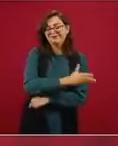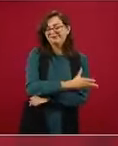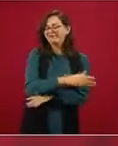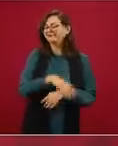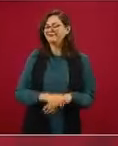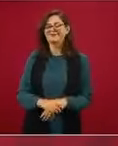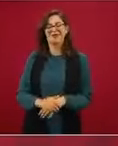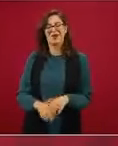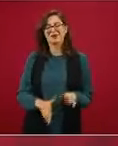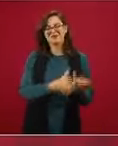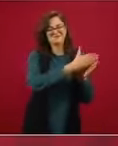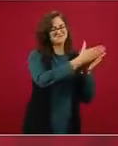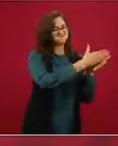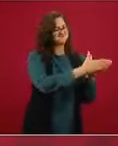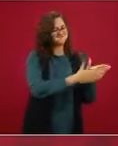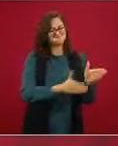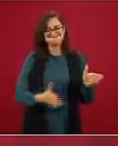Fue un periodo de saqueo.